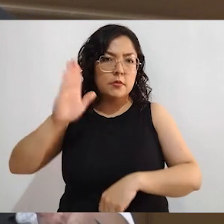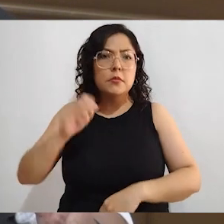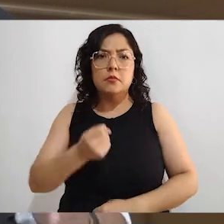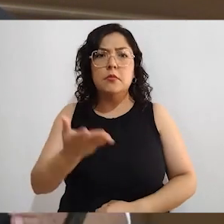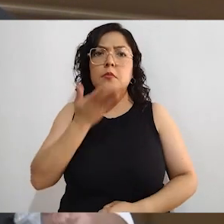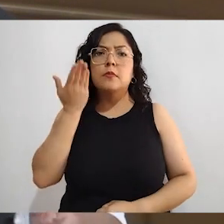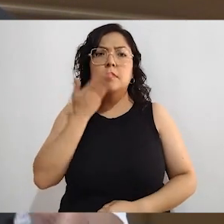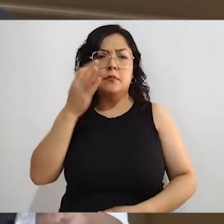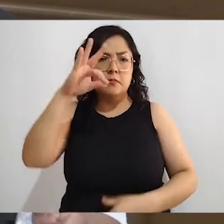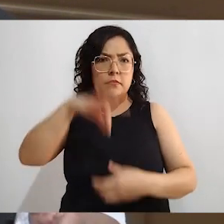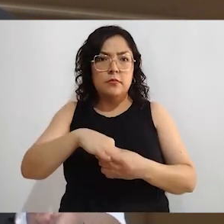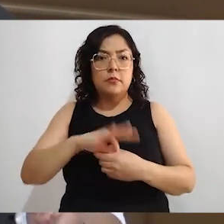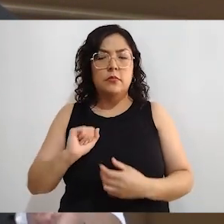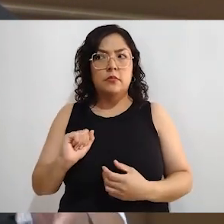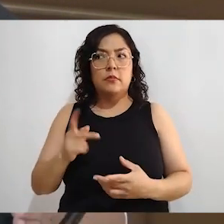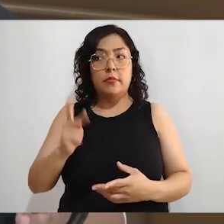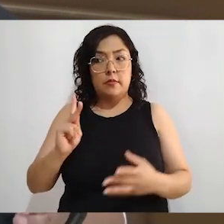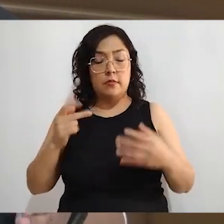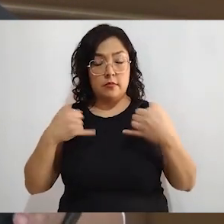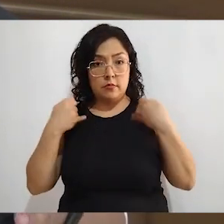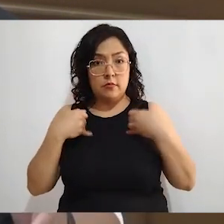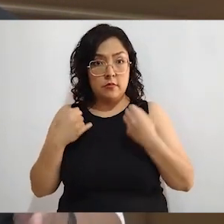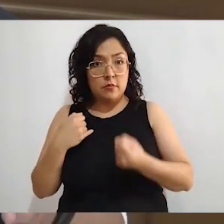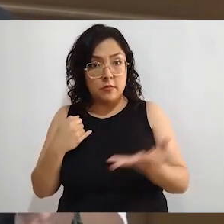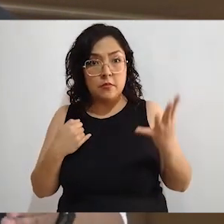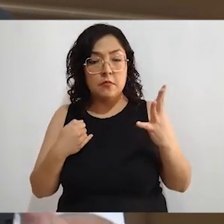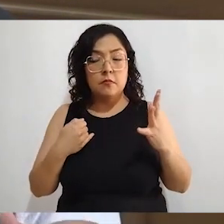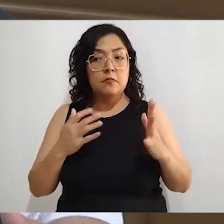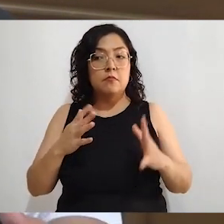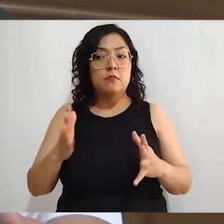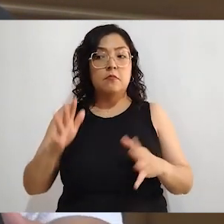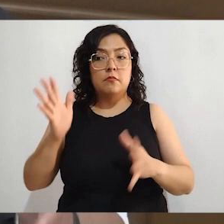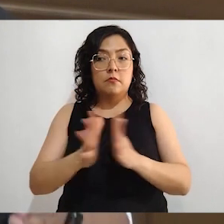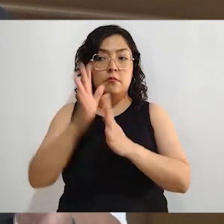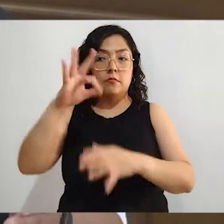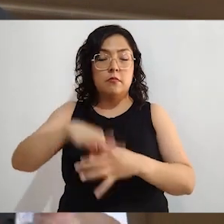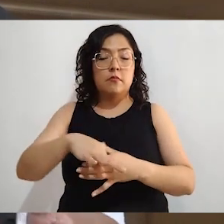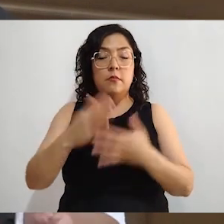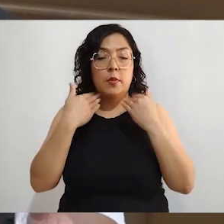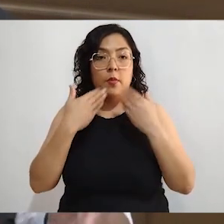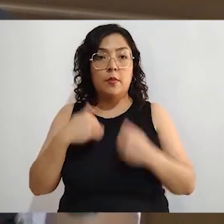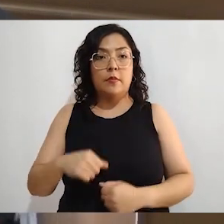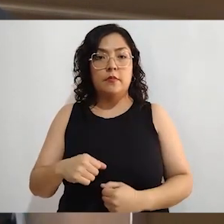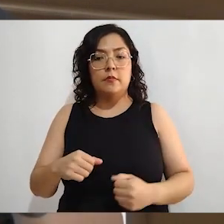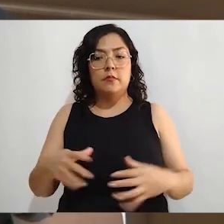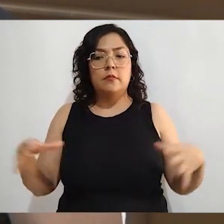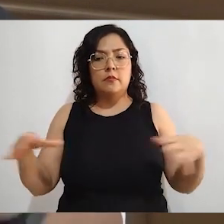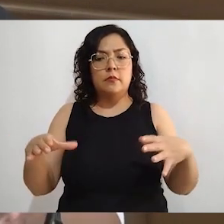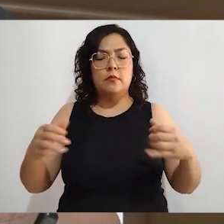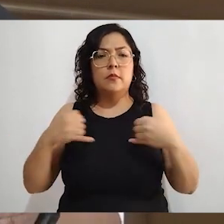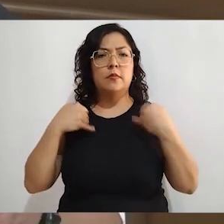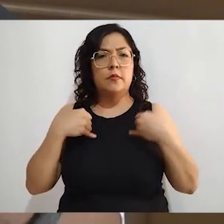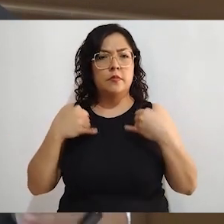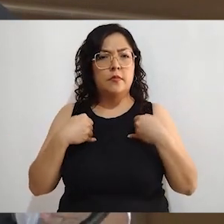personas jóvenes representan casi el 30% del padrón electoral. Entonces, si estas personas se